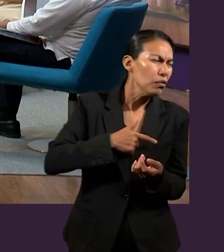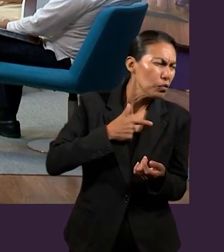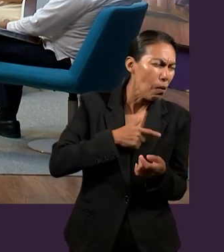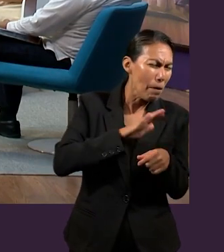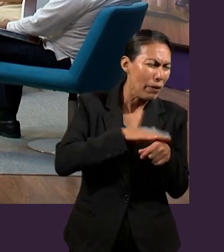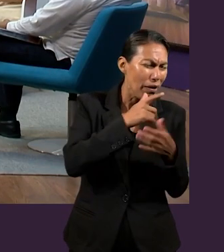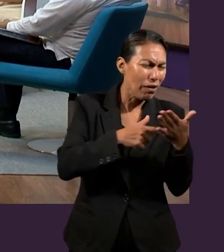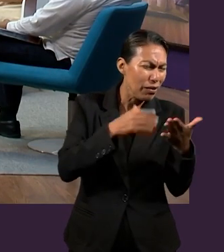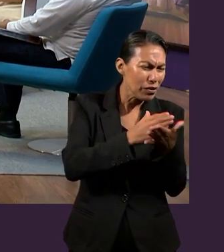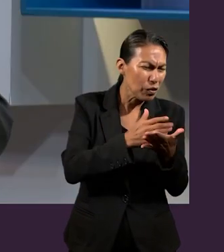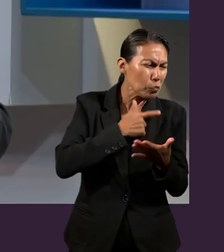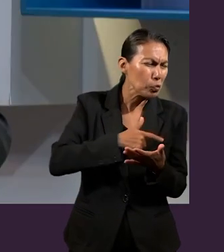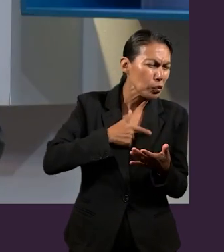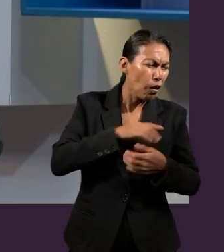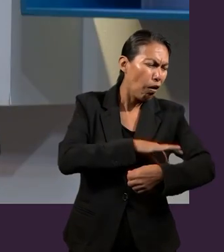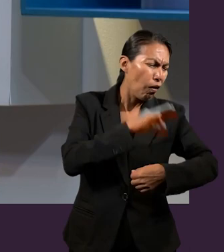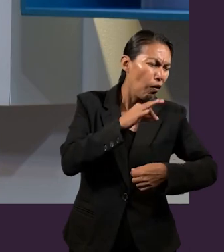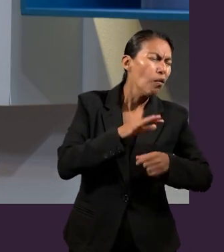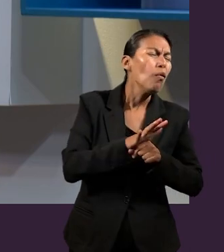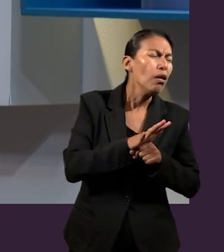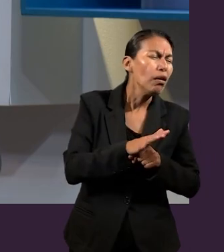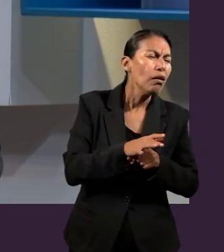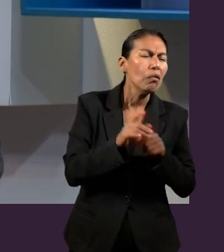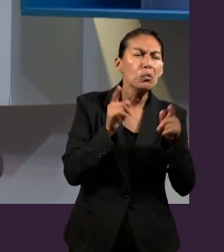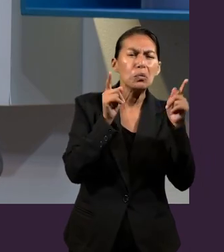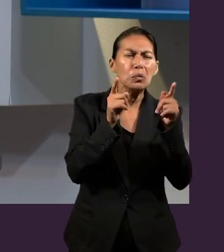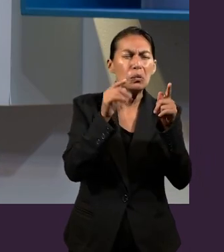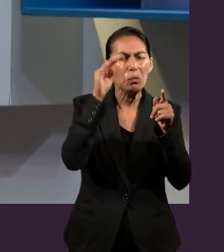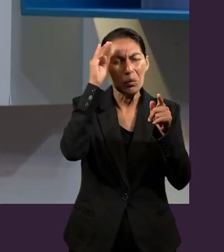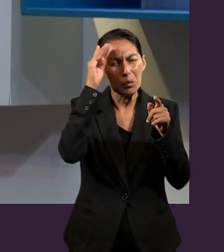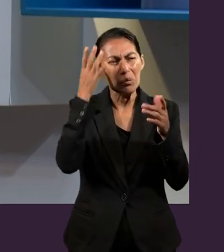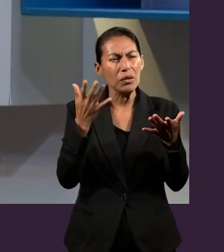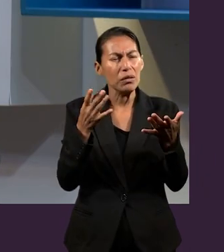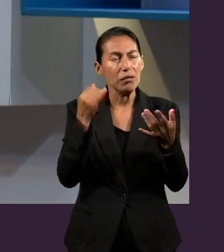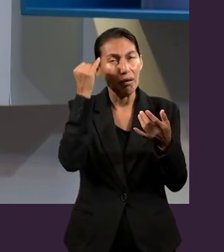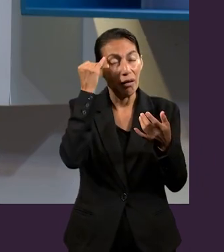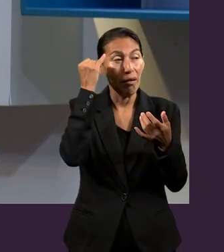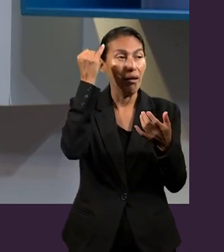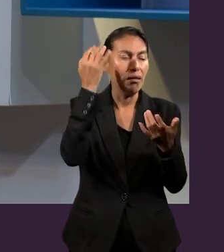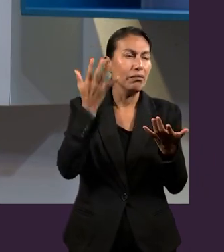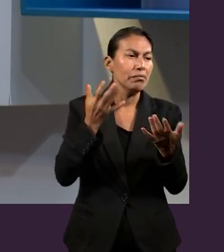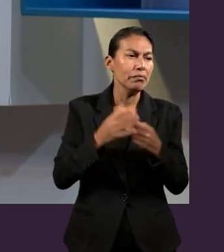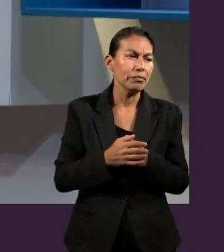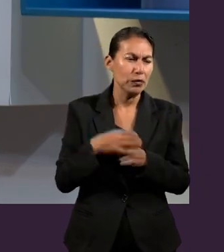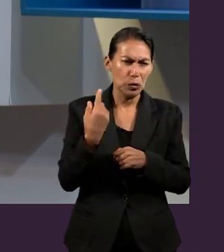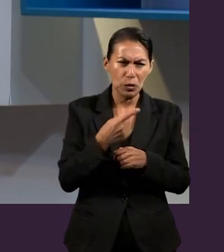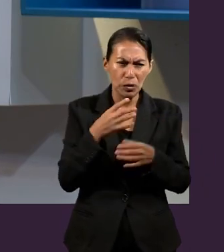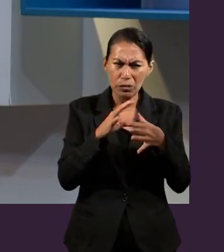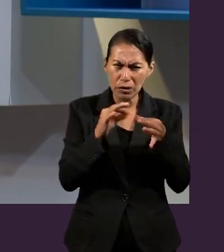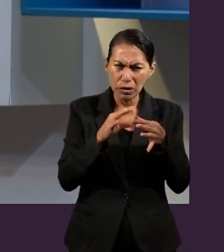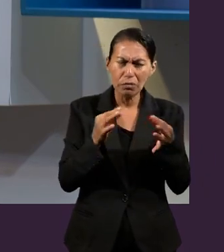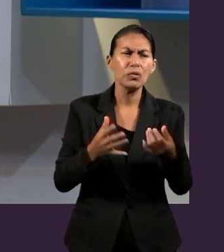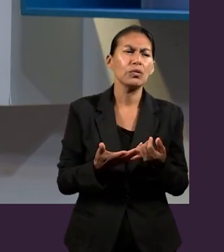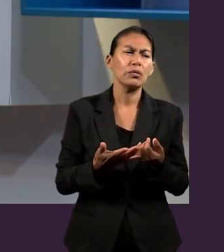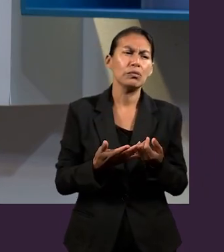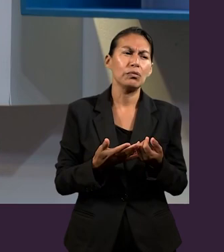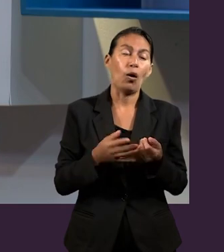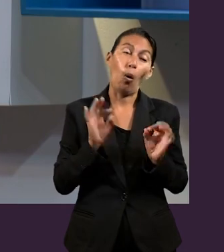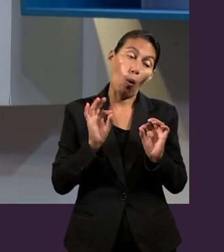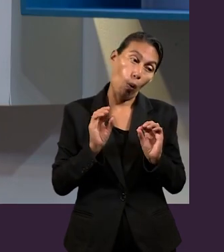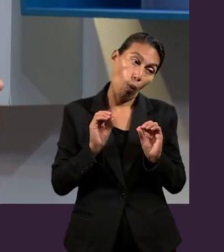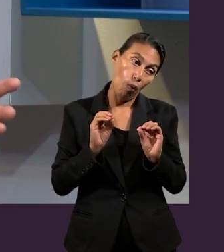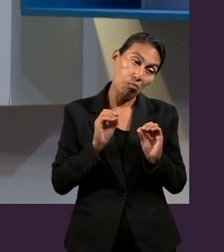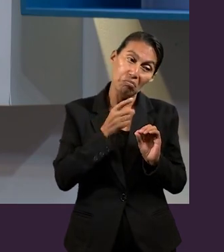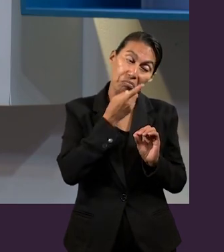qué es lo que te gusta o te gustó de esta lección, con qué te quedarías, a lo mejor una frase, un pensamiento, una idea de lo que hemos tratado